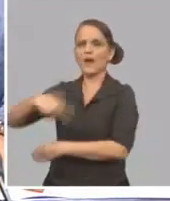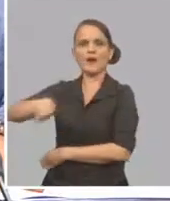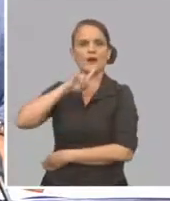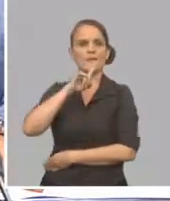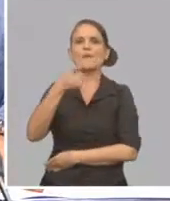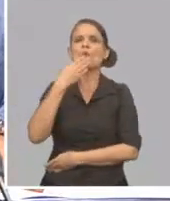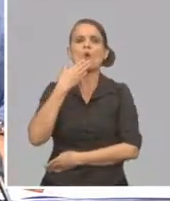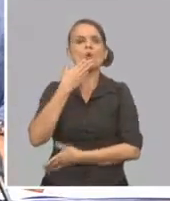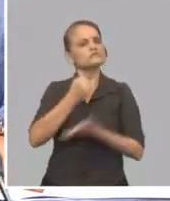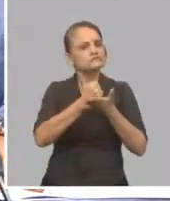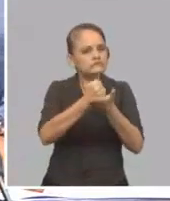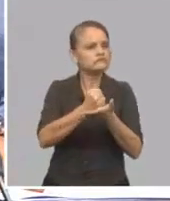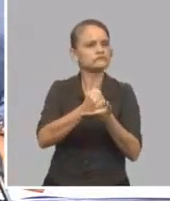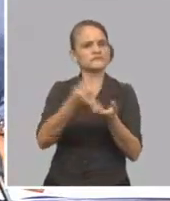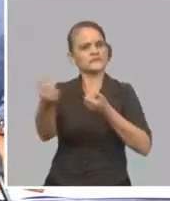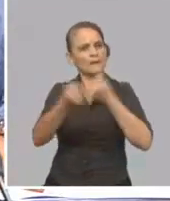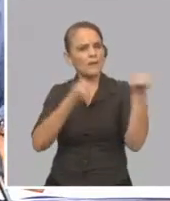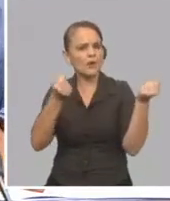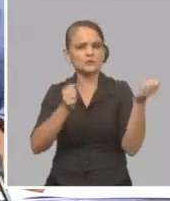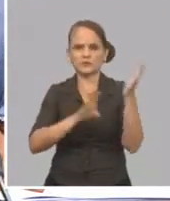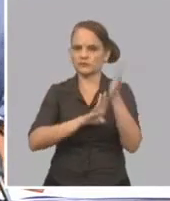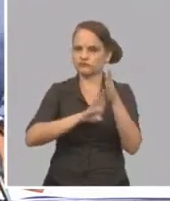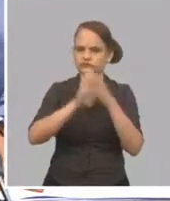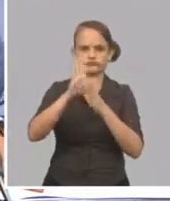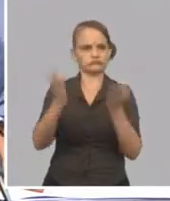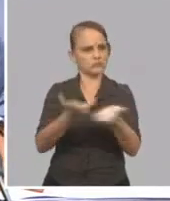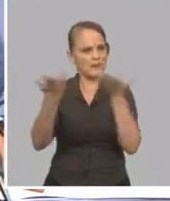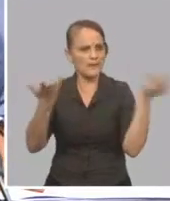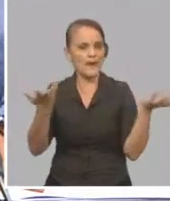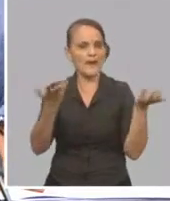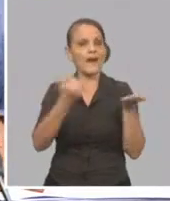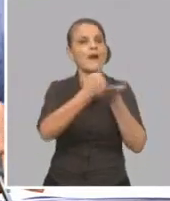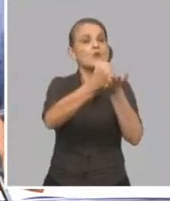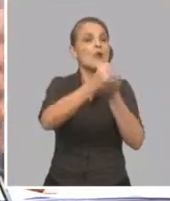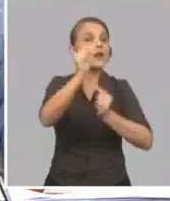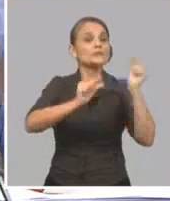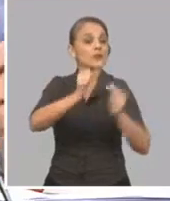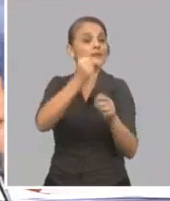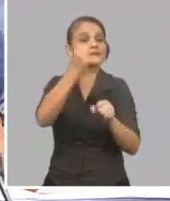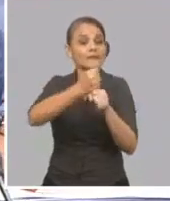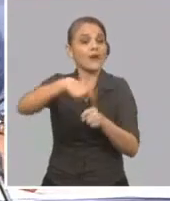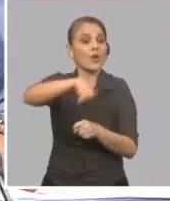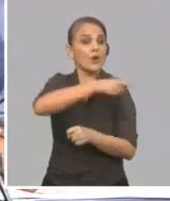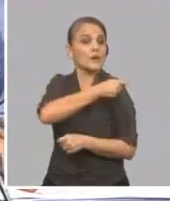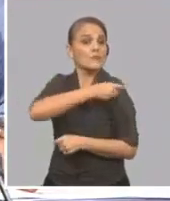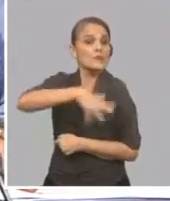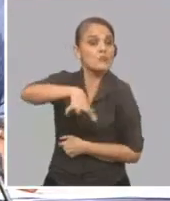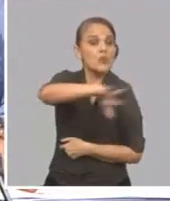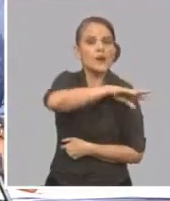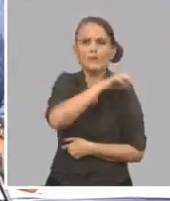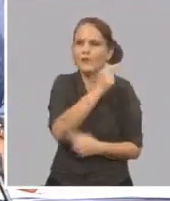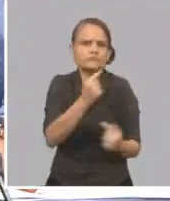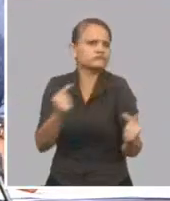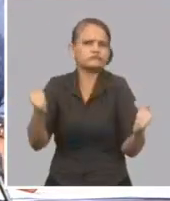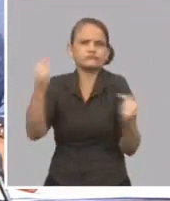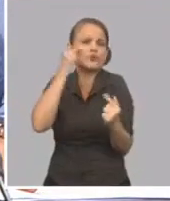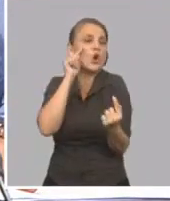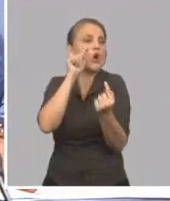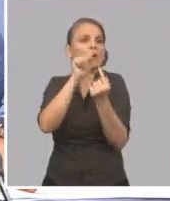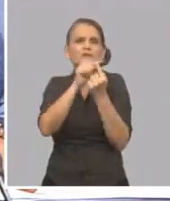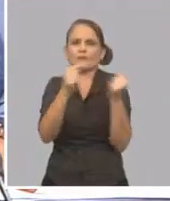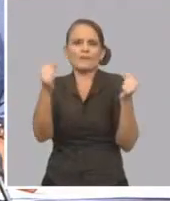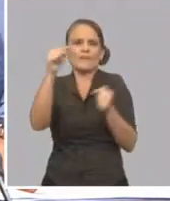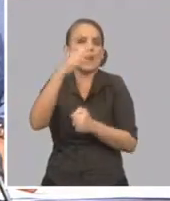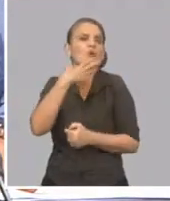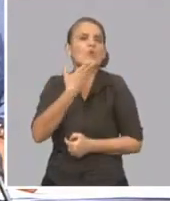transporte, de que vamos a lograr un mejor estándar de vida para nuestros trabajadores. Y, por supuesto, nuestro objetivo principal, que es lograr